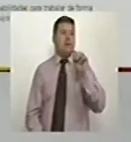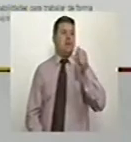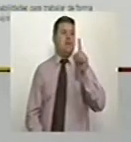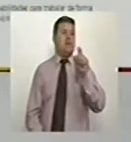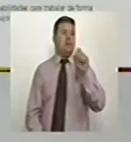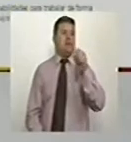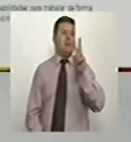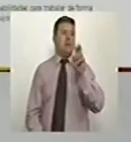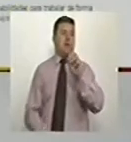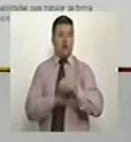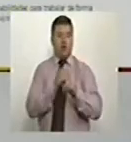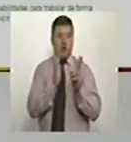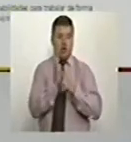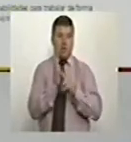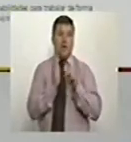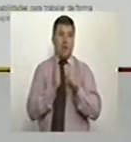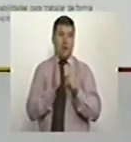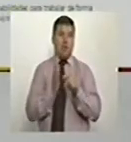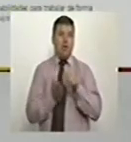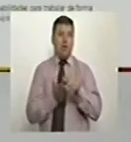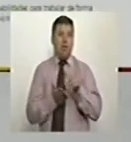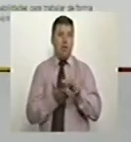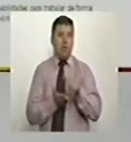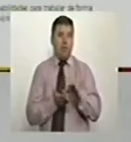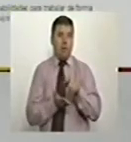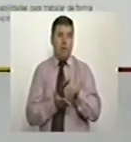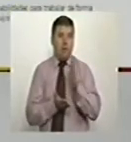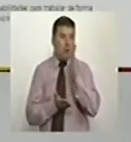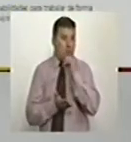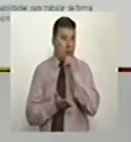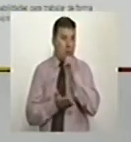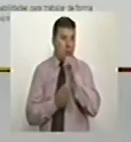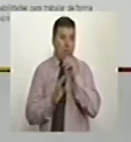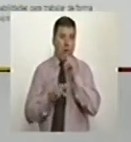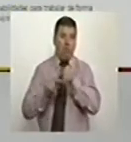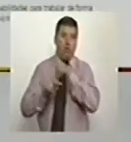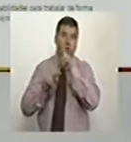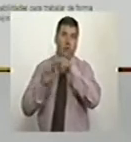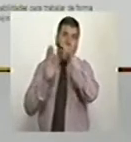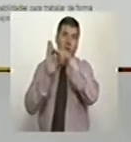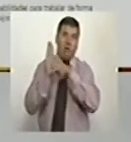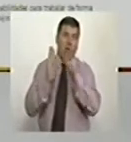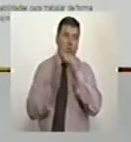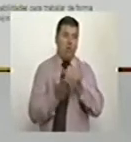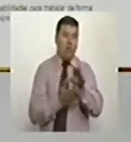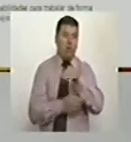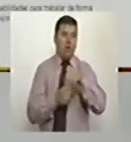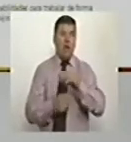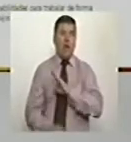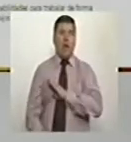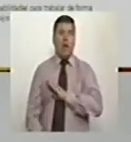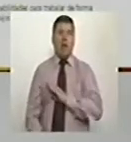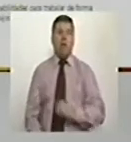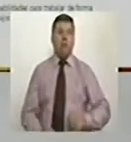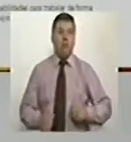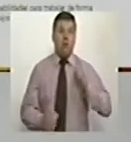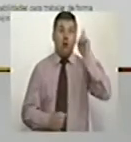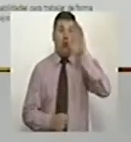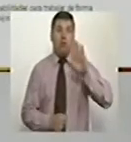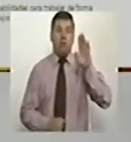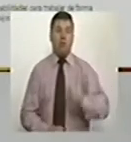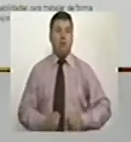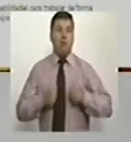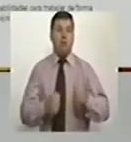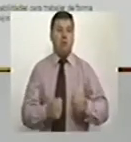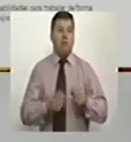2000. Cuando los gastos de funcionamiento no estaban estandarizados y tenían un protocolo, los alcaldes llegaban, los gobernantes,